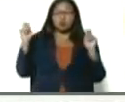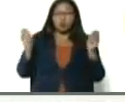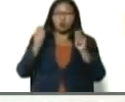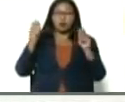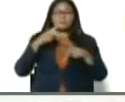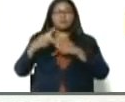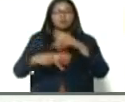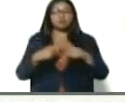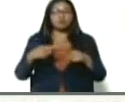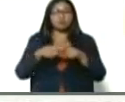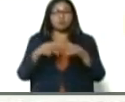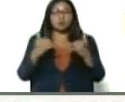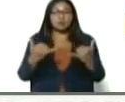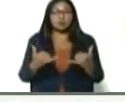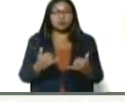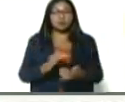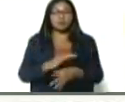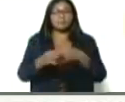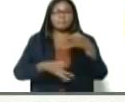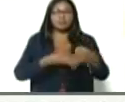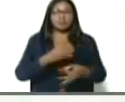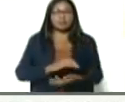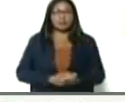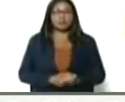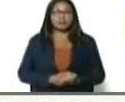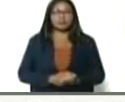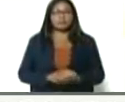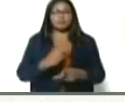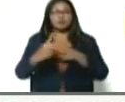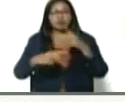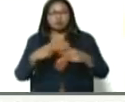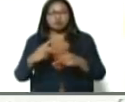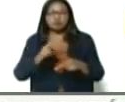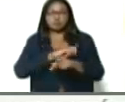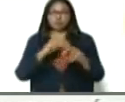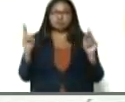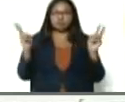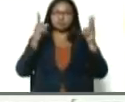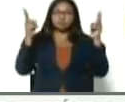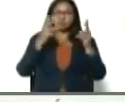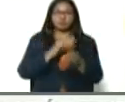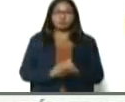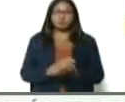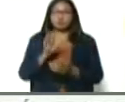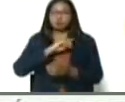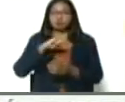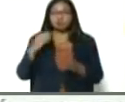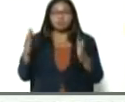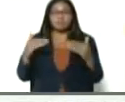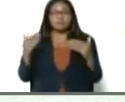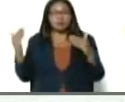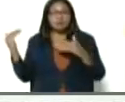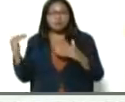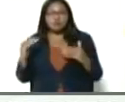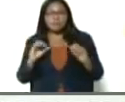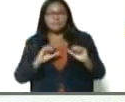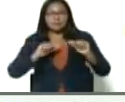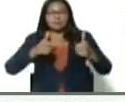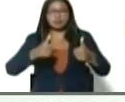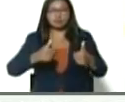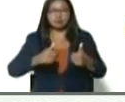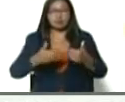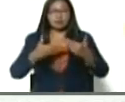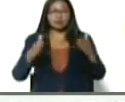productiva, como usted acaba de decir, producir es vencer, presidente, hemos venido hoy, a inaugurar,